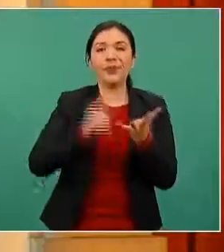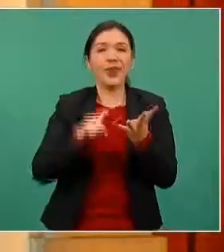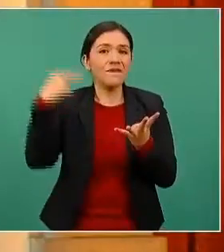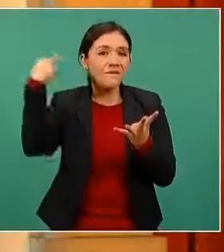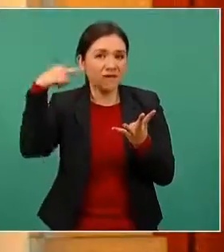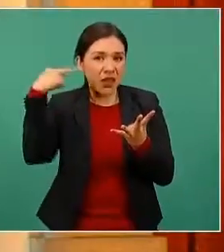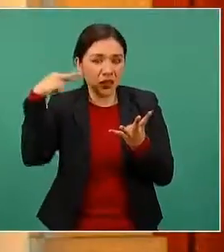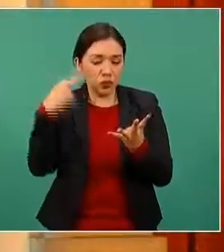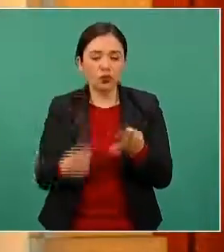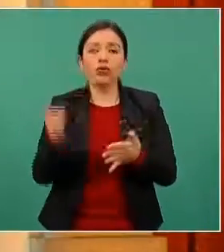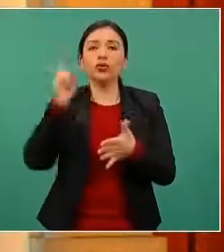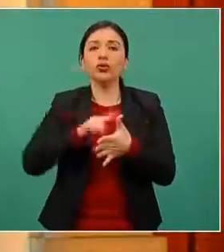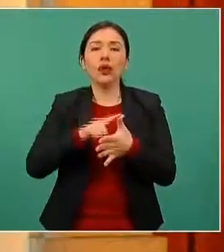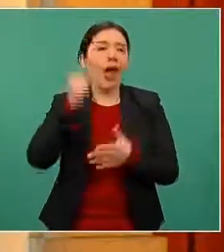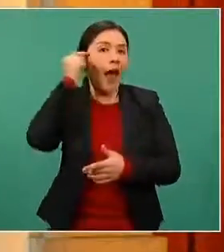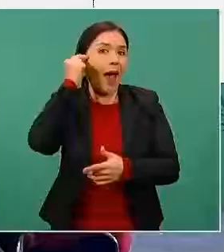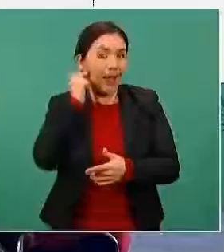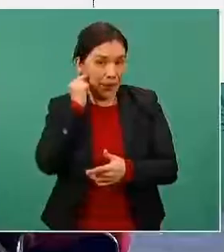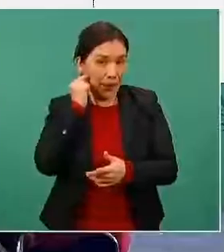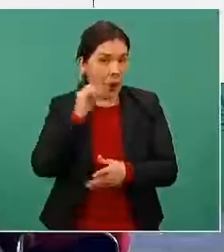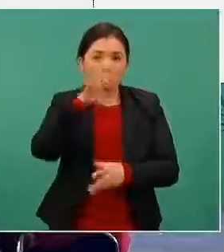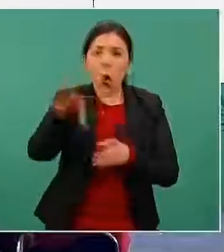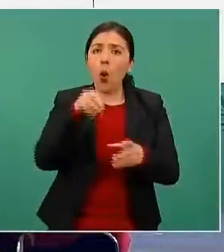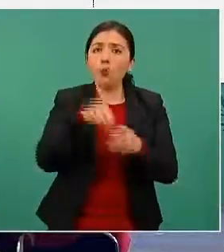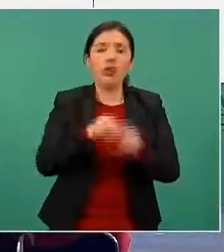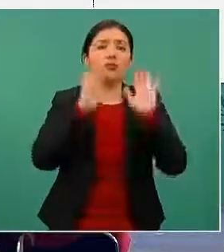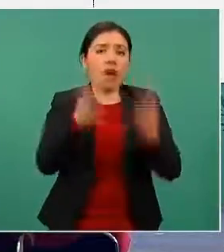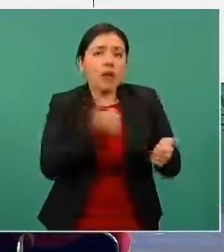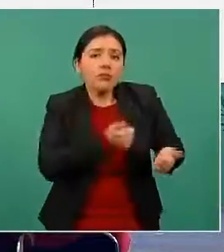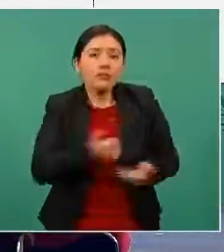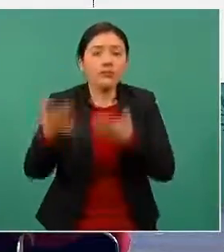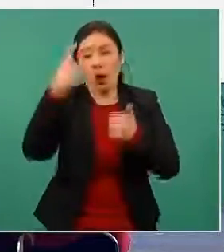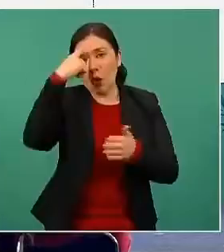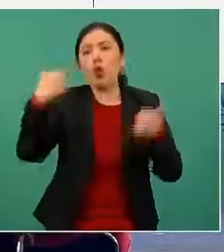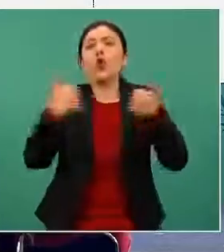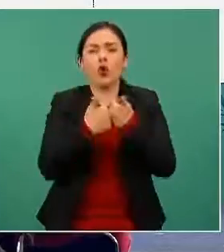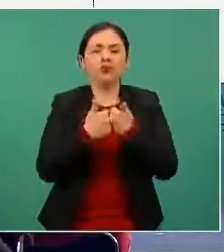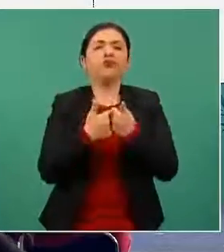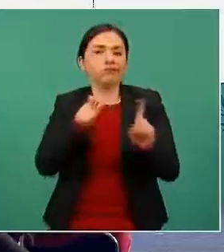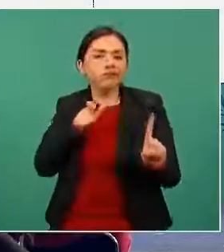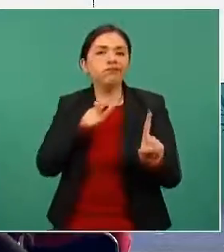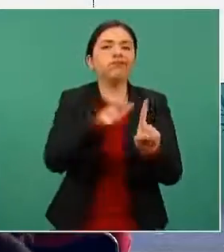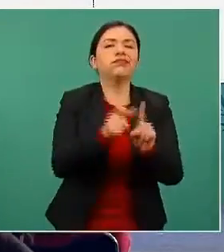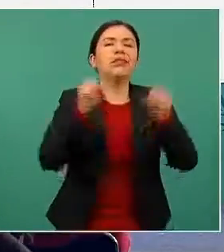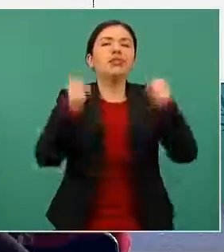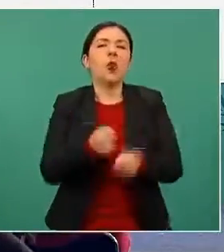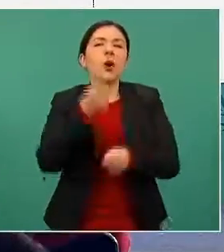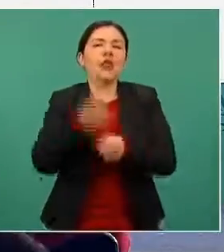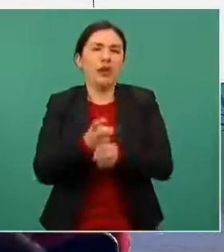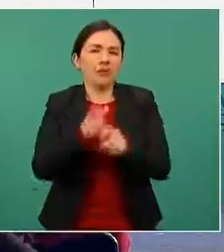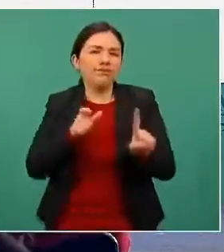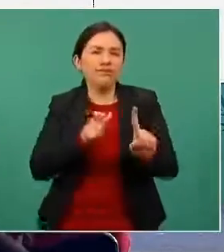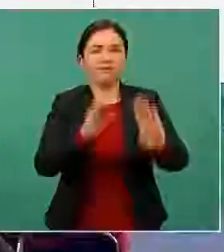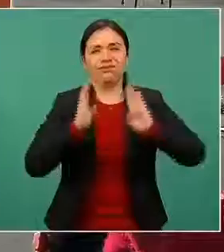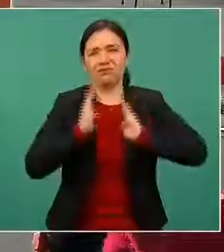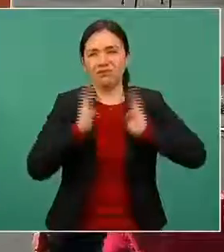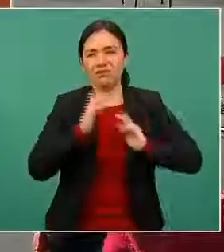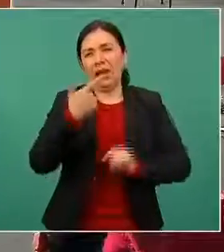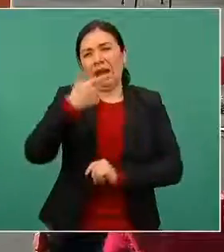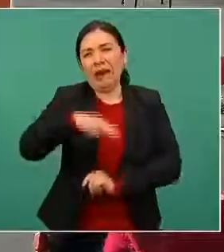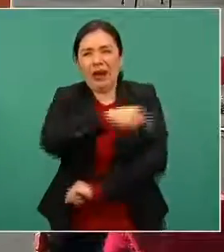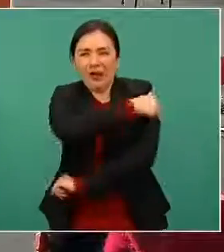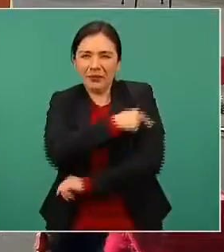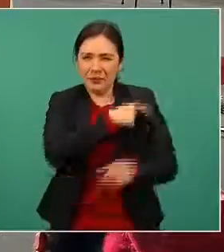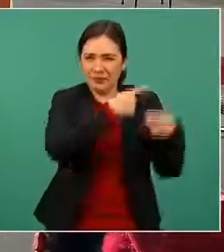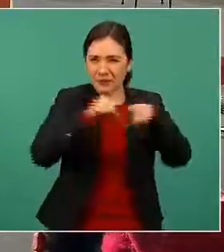4, Veracruz. Y la 5, Guerrero. A todas las rutas se les dio la seguridad, como se ha venido haciendo, con personal del